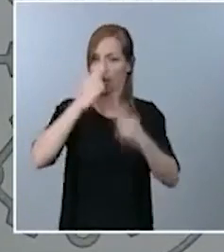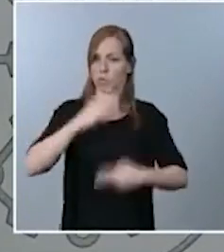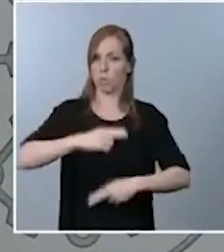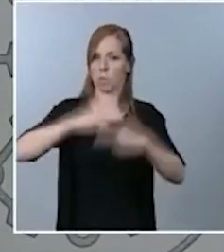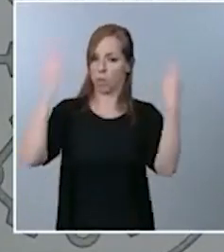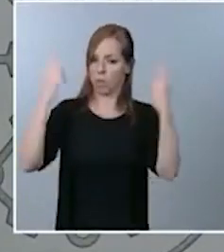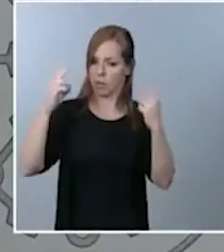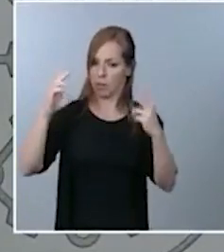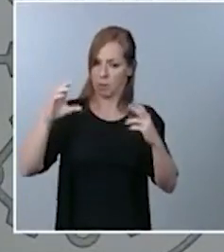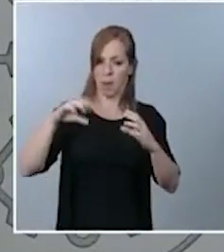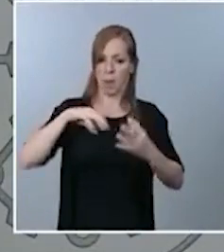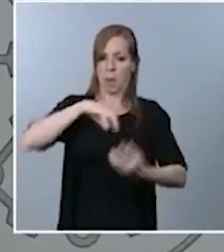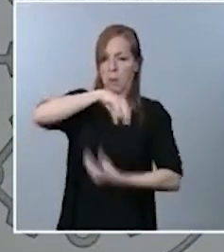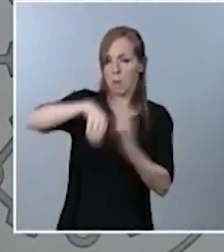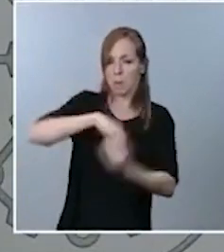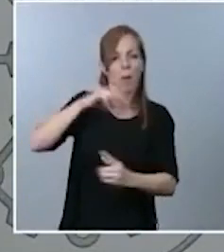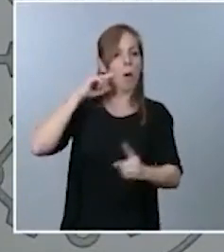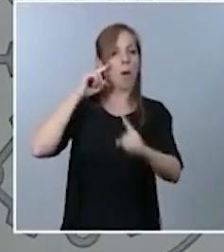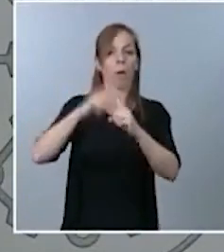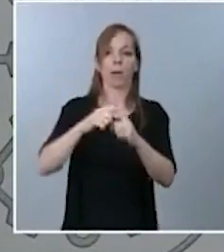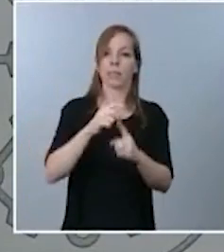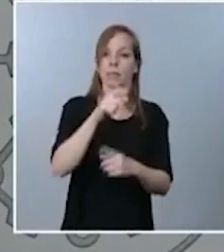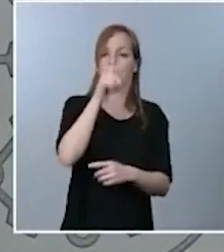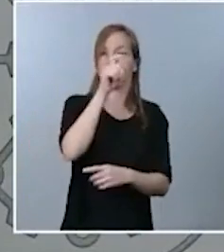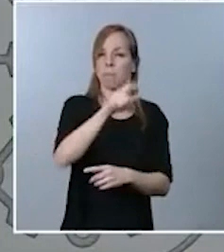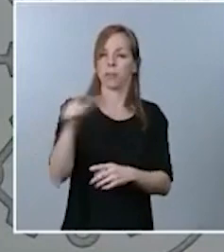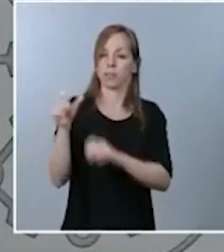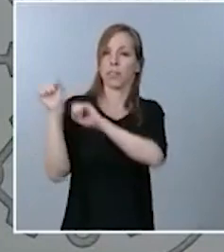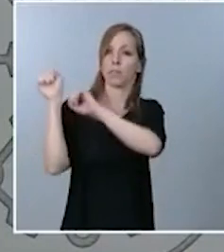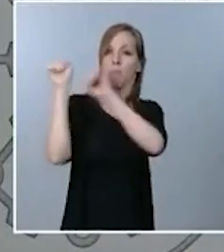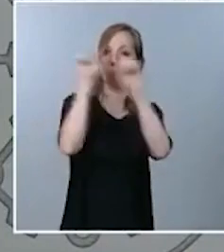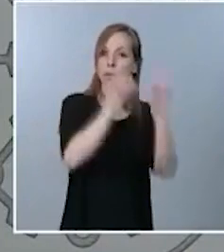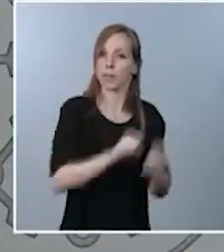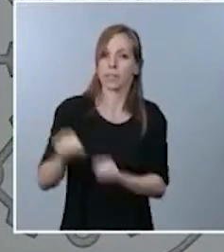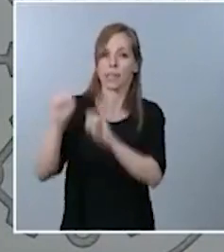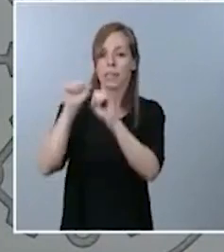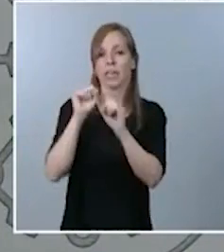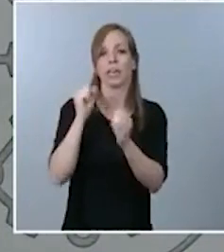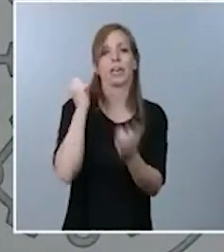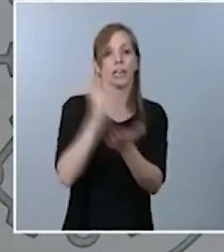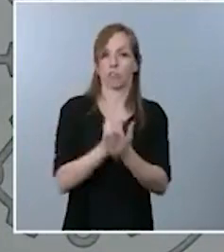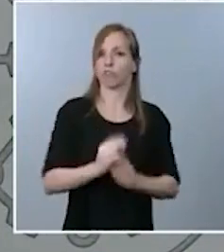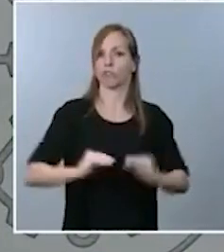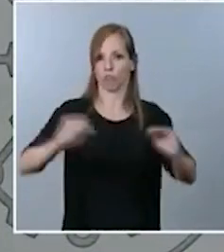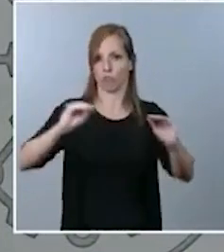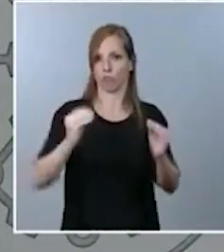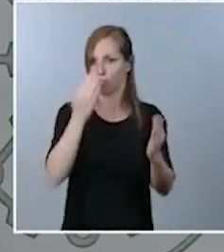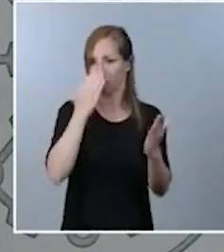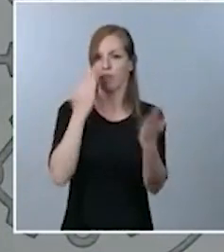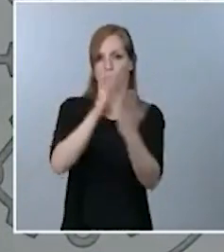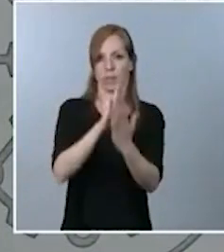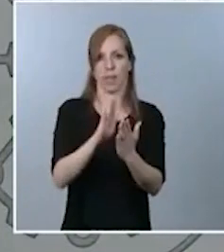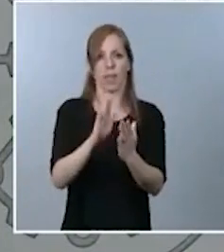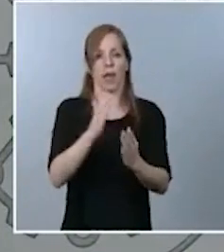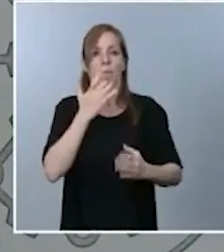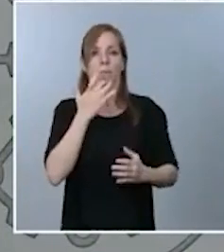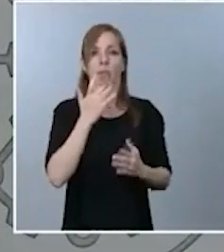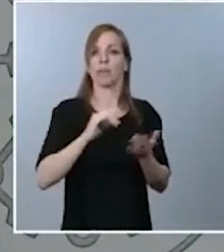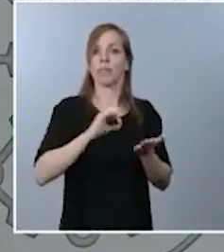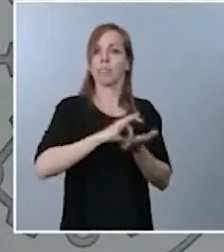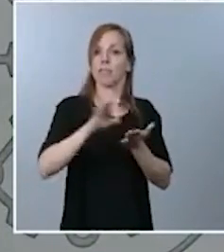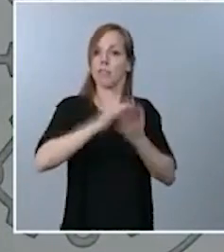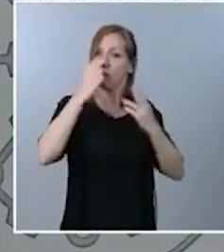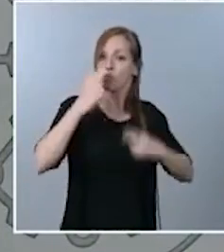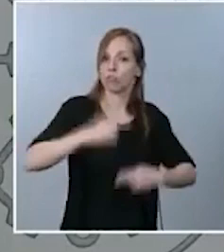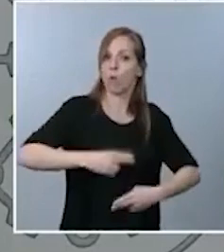que tienen las personas para protegerse durante esta pandemia desde el blindaje de los servicios públicos para que ninguna persona se quede sin